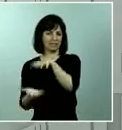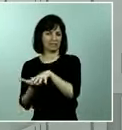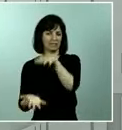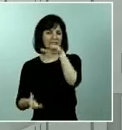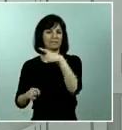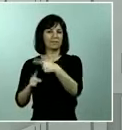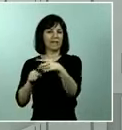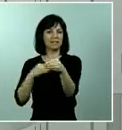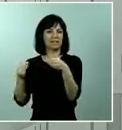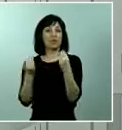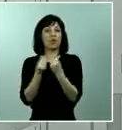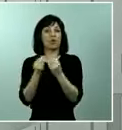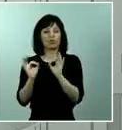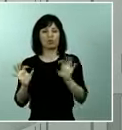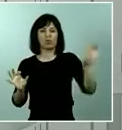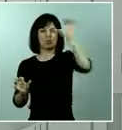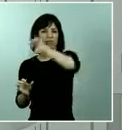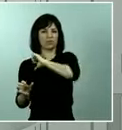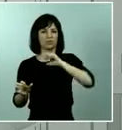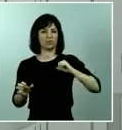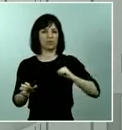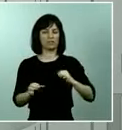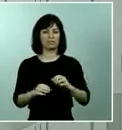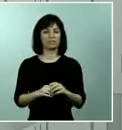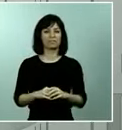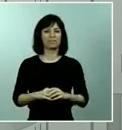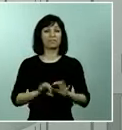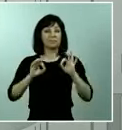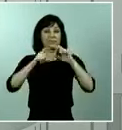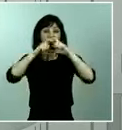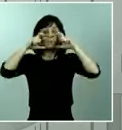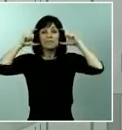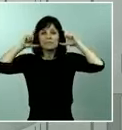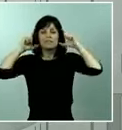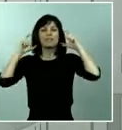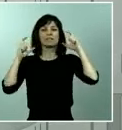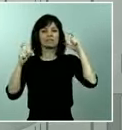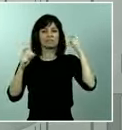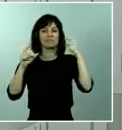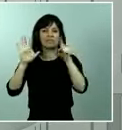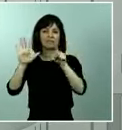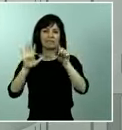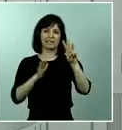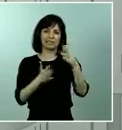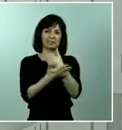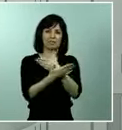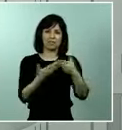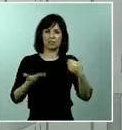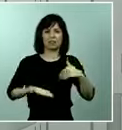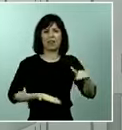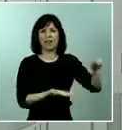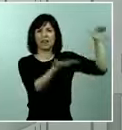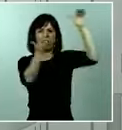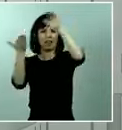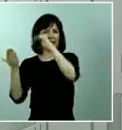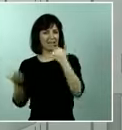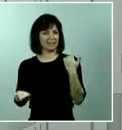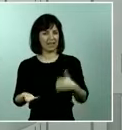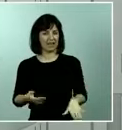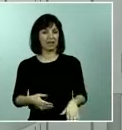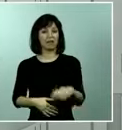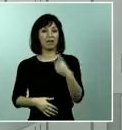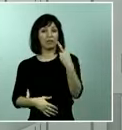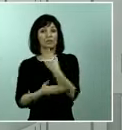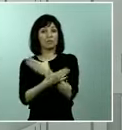autónomas. En concreto, respecto a mascarillas, hemos ya repartido 63 millones de unidades, más de 2 millones de kits de